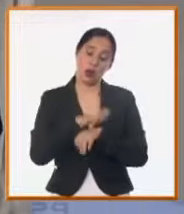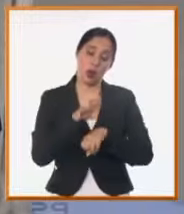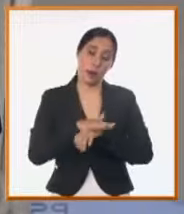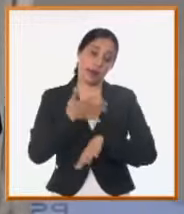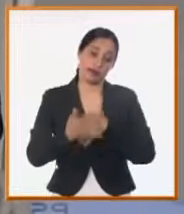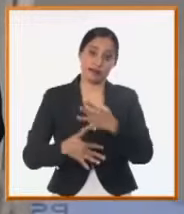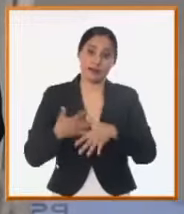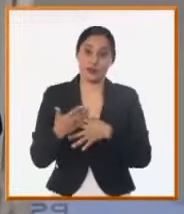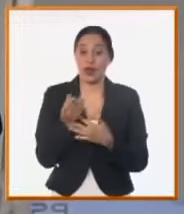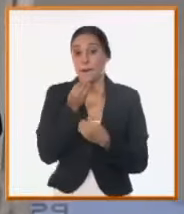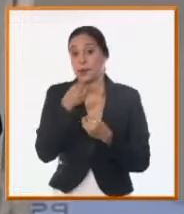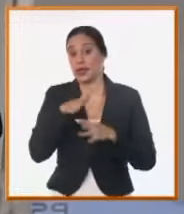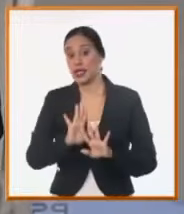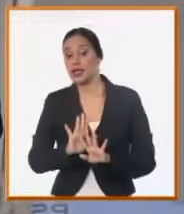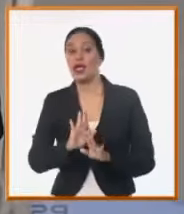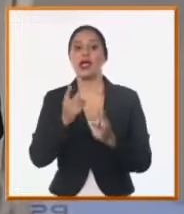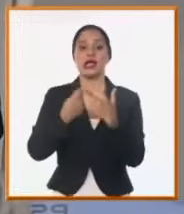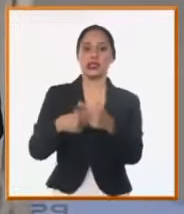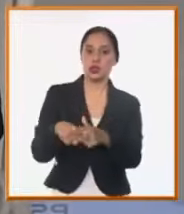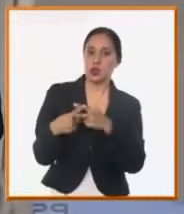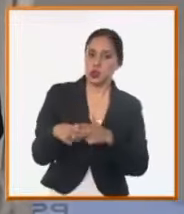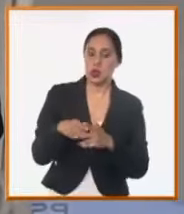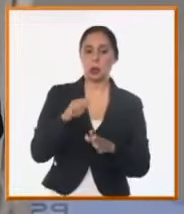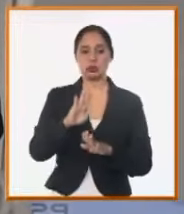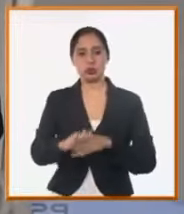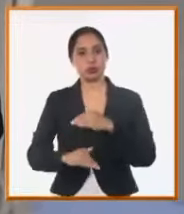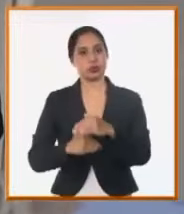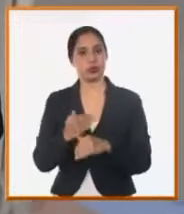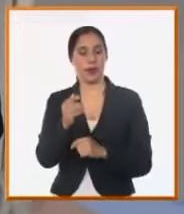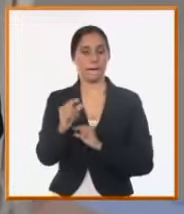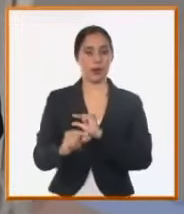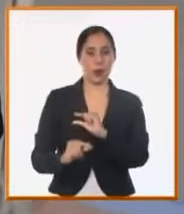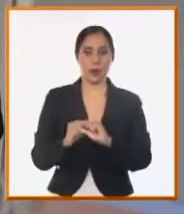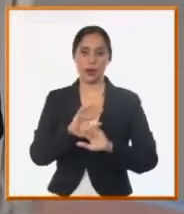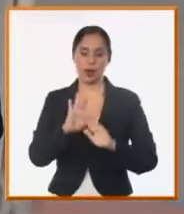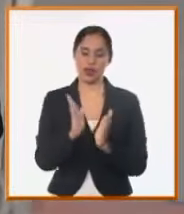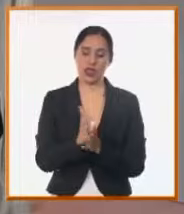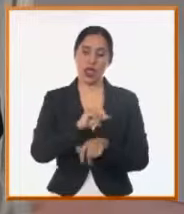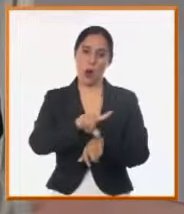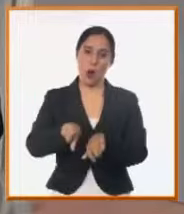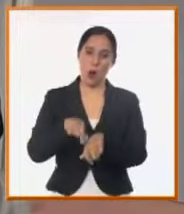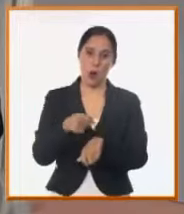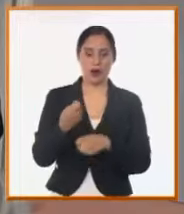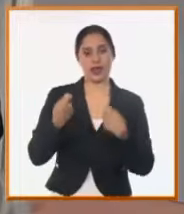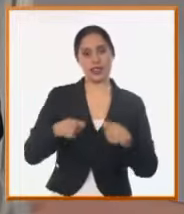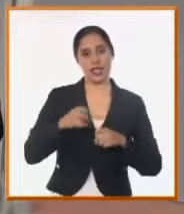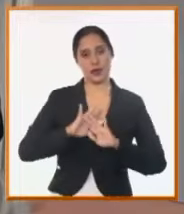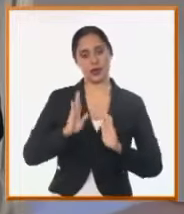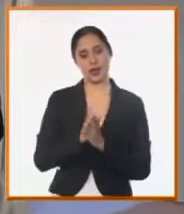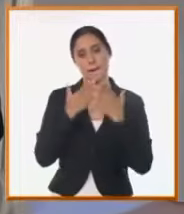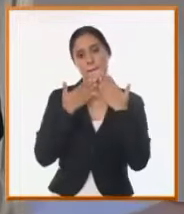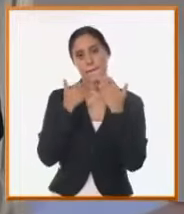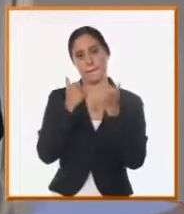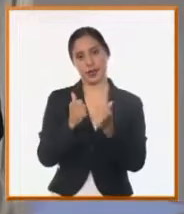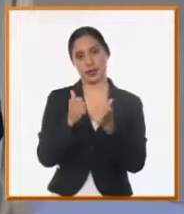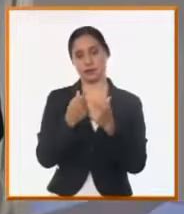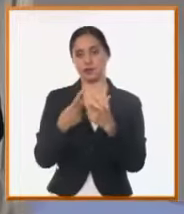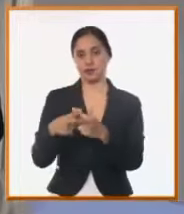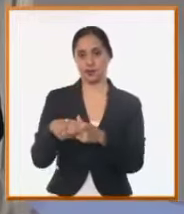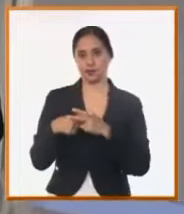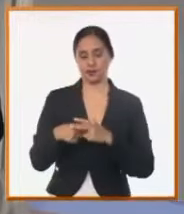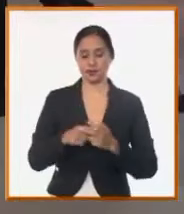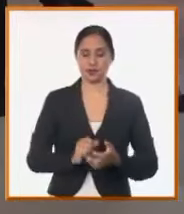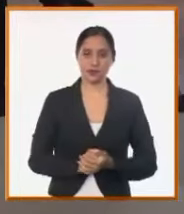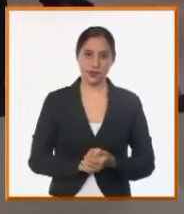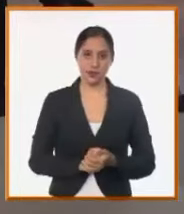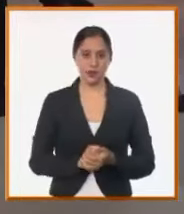pero bueno, tiene solución, están los recursos y deben comenzarse en las próximas horas a darle solución a la avería en la conductora de 400 milímetros. Pero de